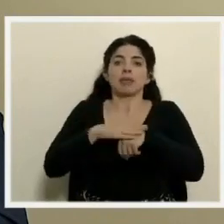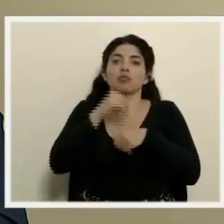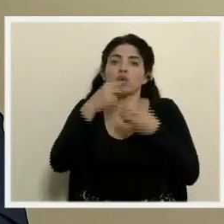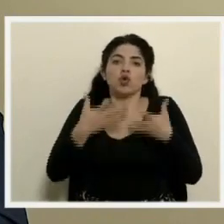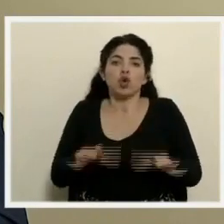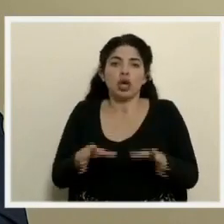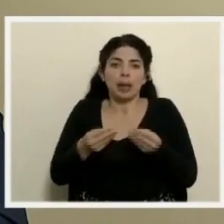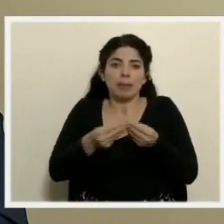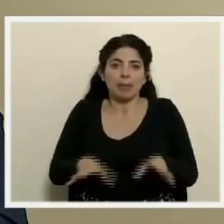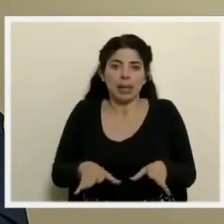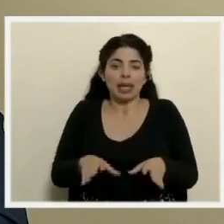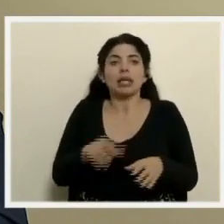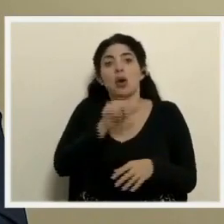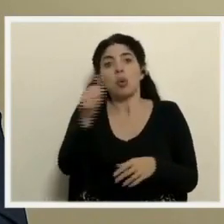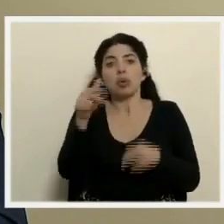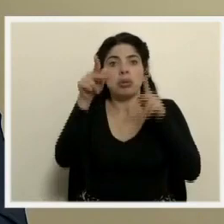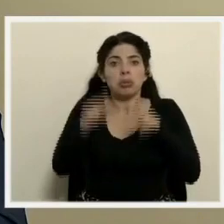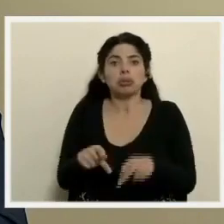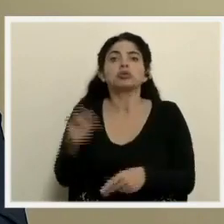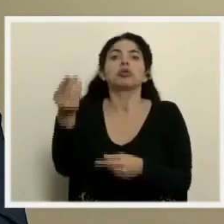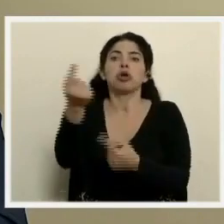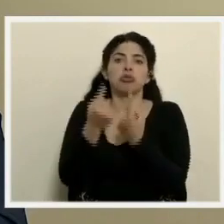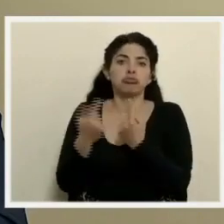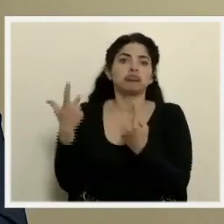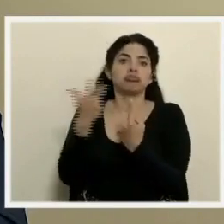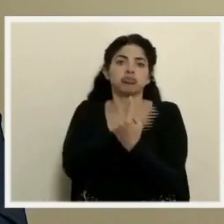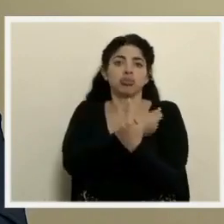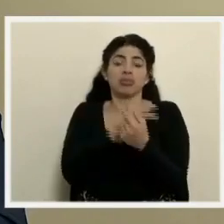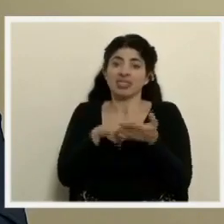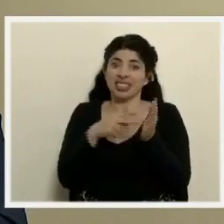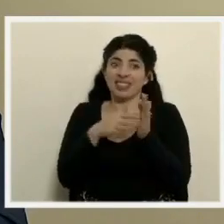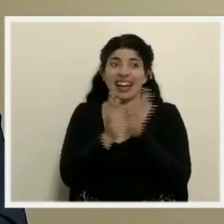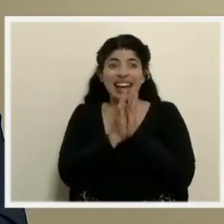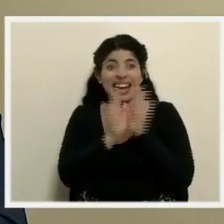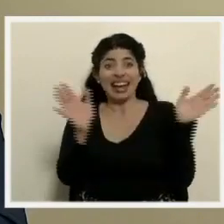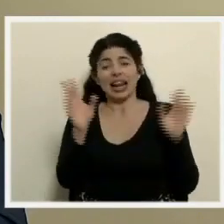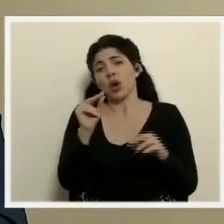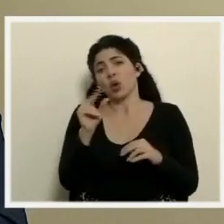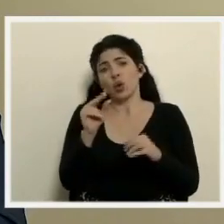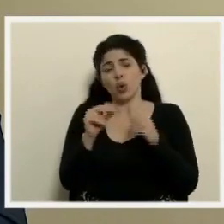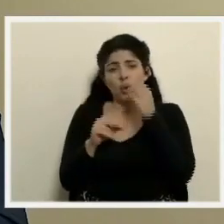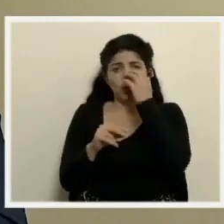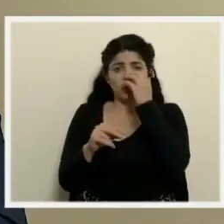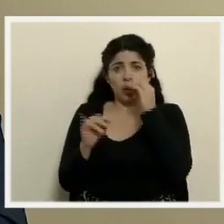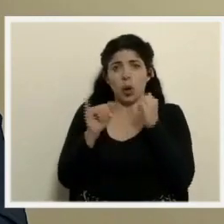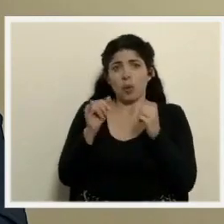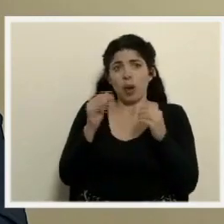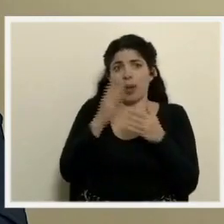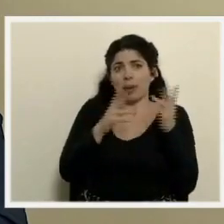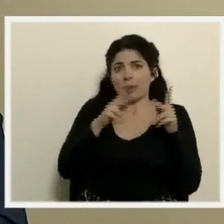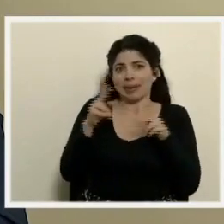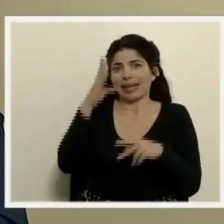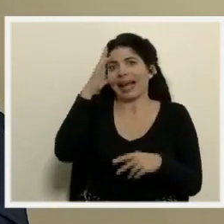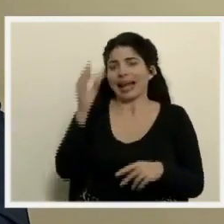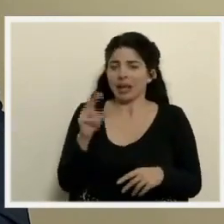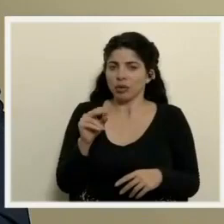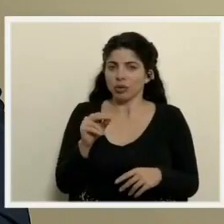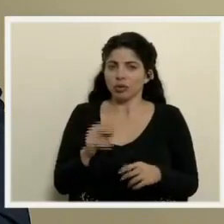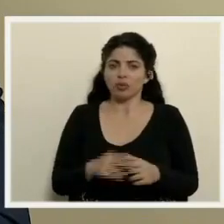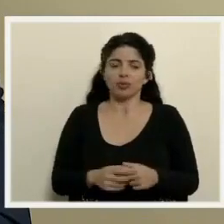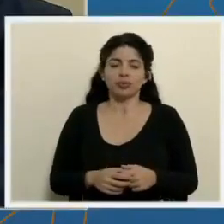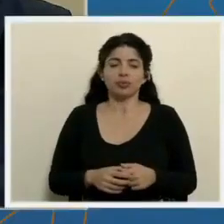vacunas hacer esa aplicación, pero no es que se está haciendo de manera abierta como eventualmente se podría interpretar.